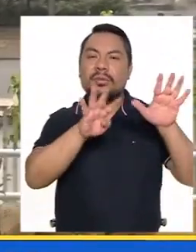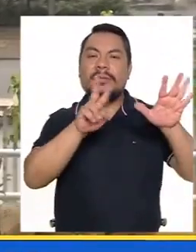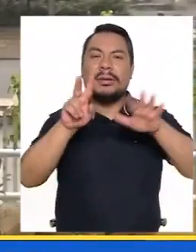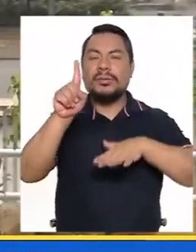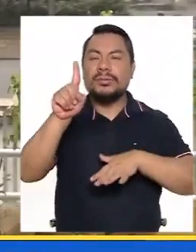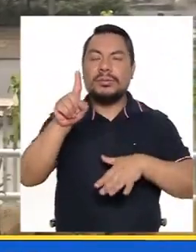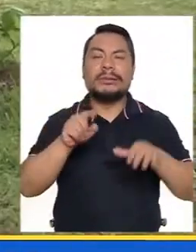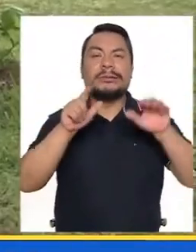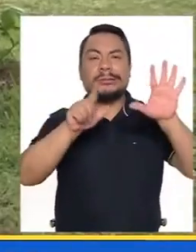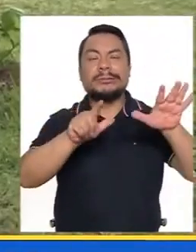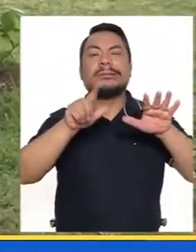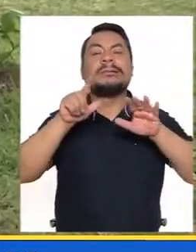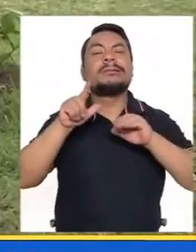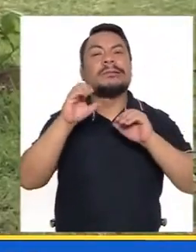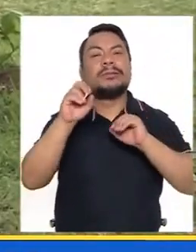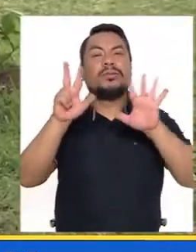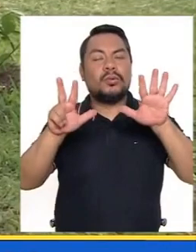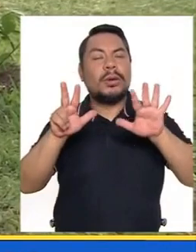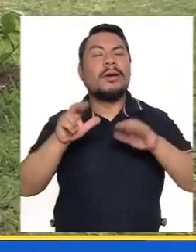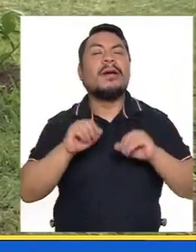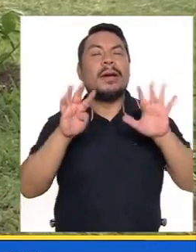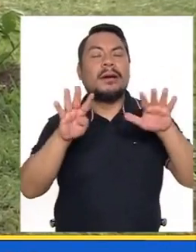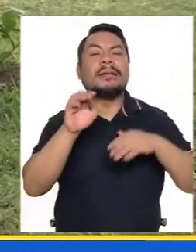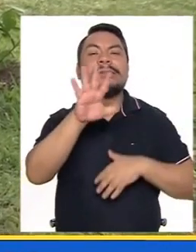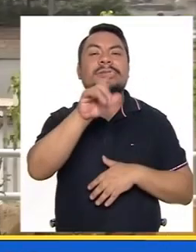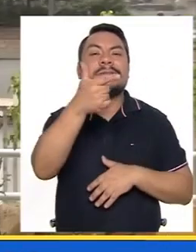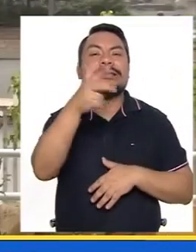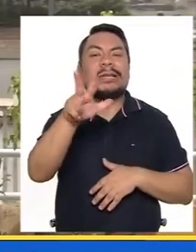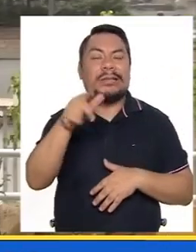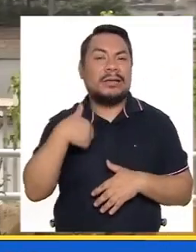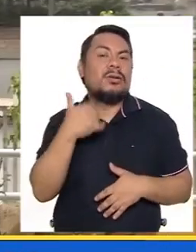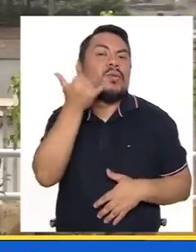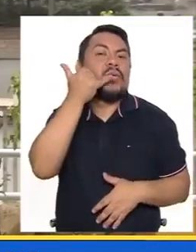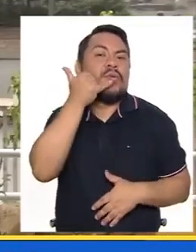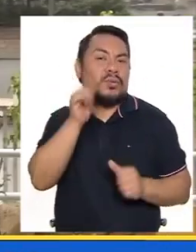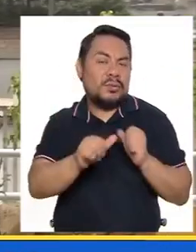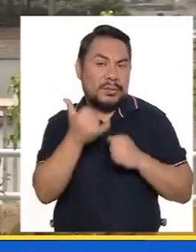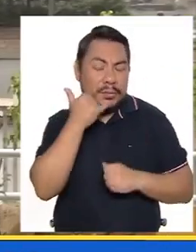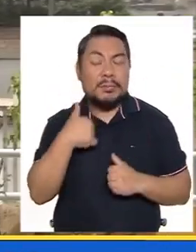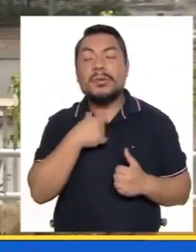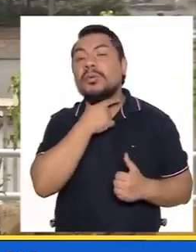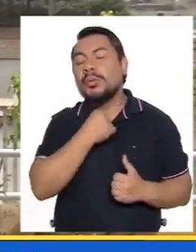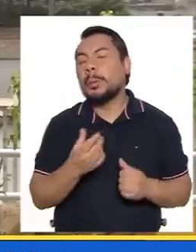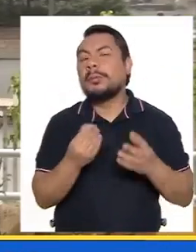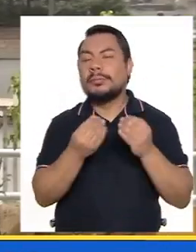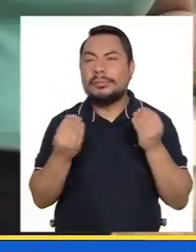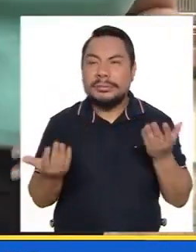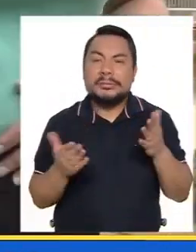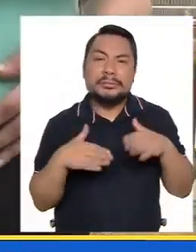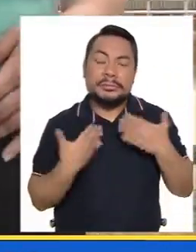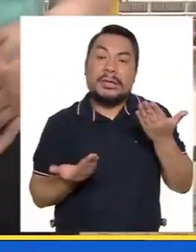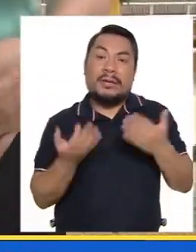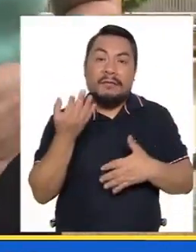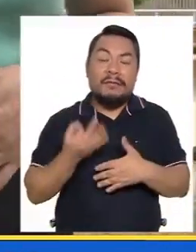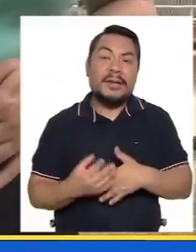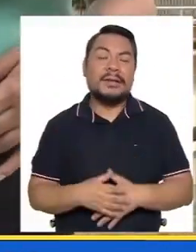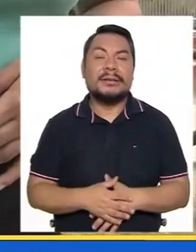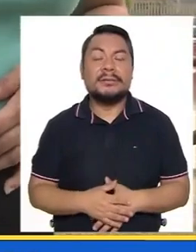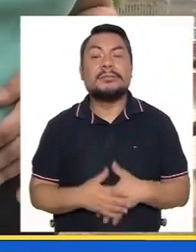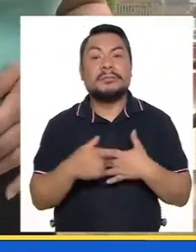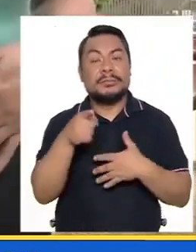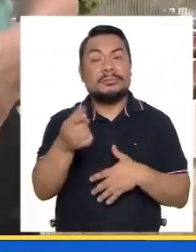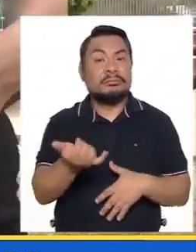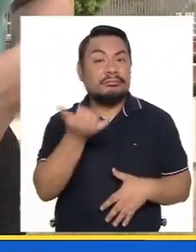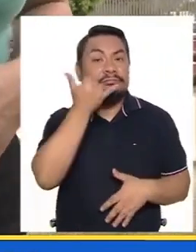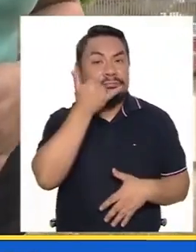991-709-513. Es mi número telefónico. Me gustaría mucho, de verdad, que